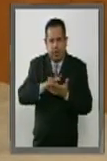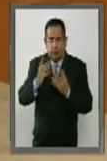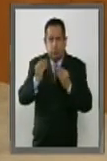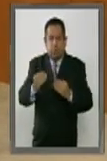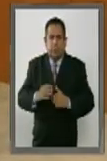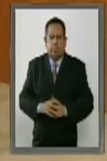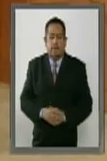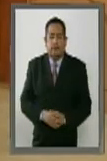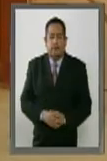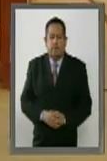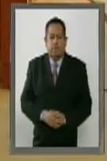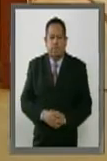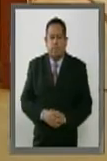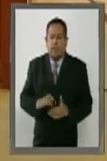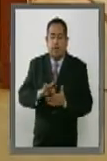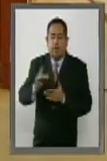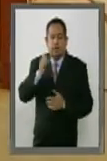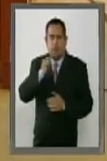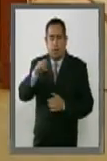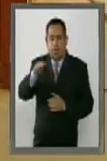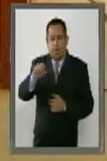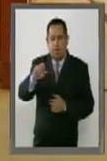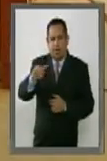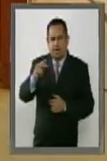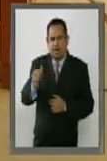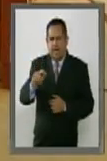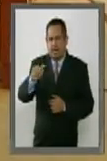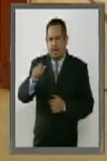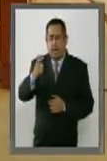gracias. Gracias senadora Marta Tagles Martínez.